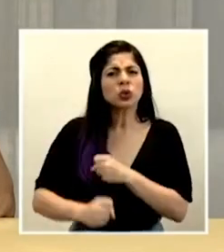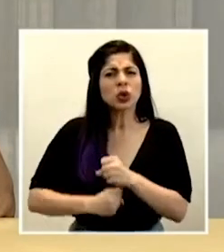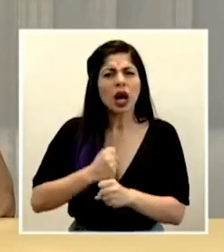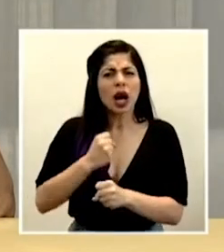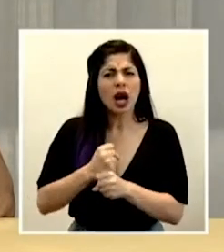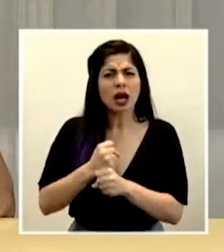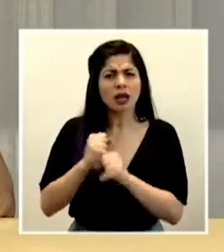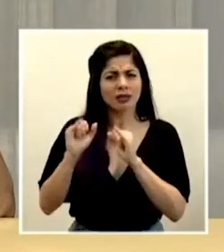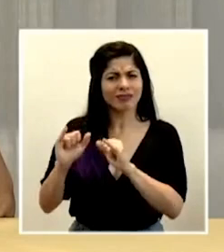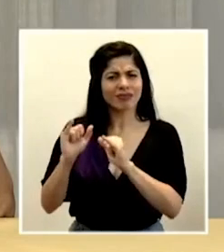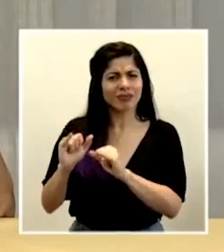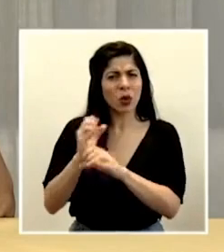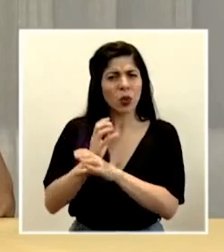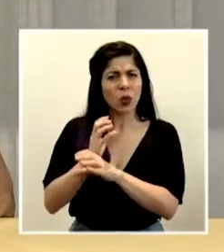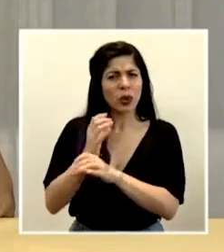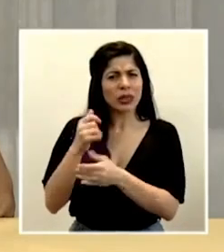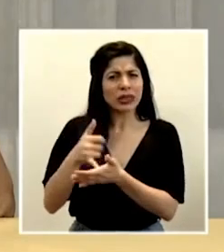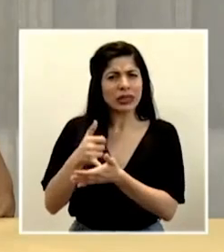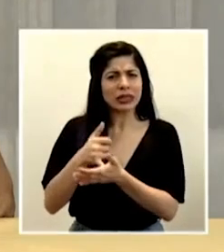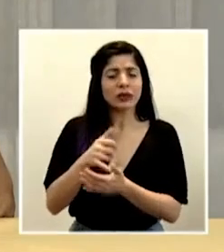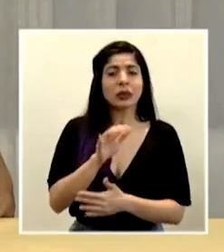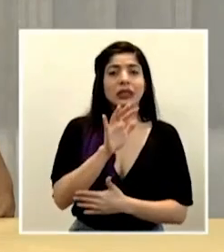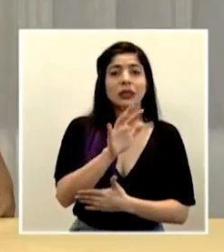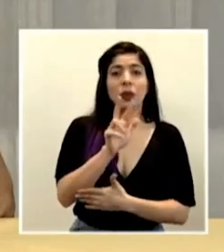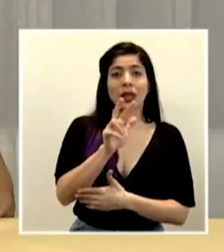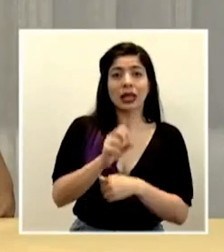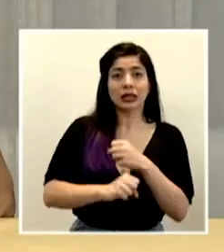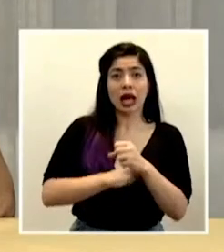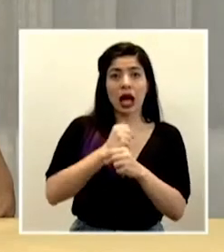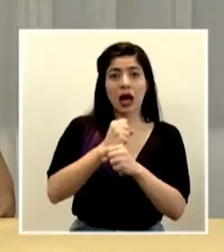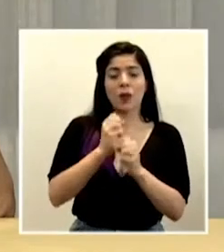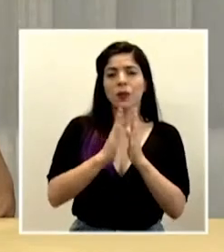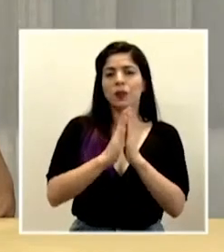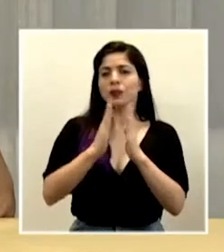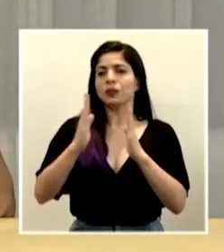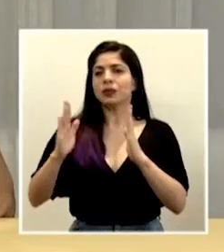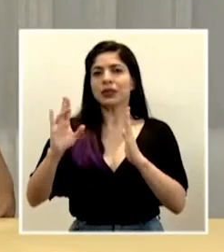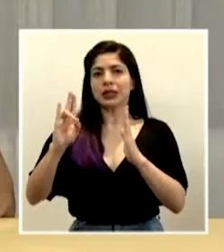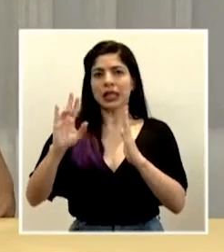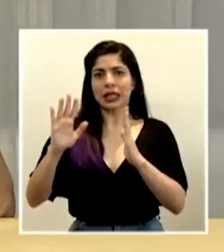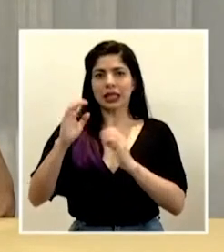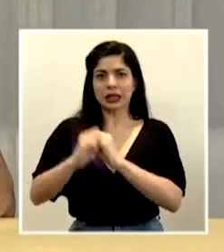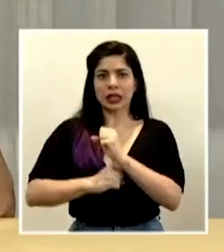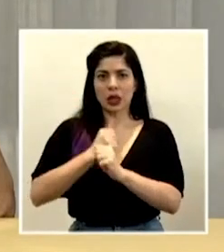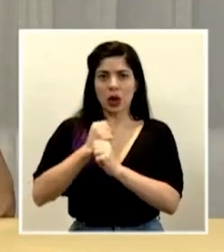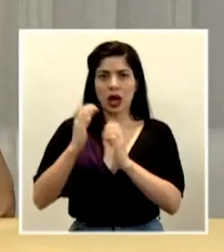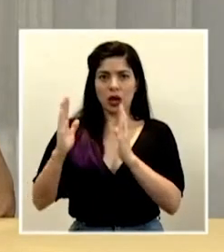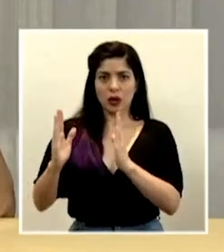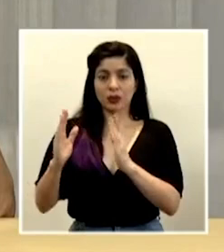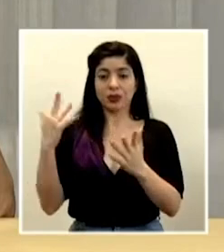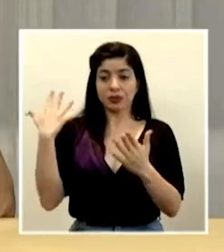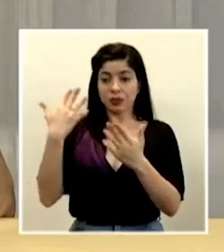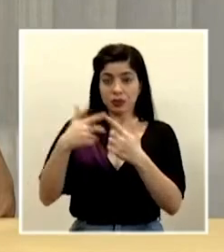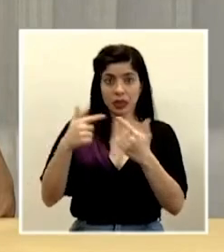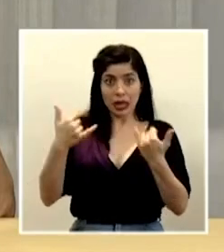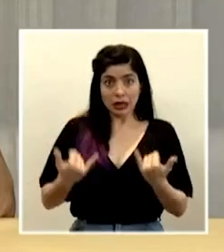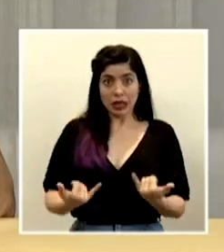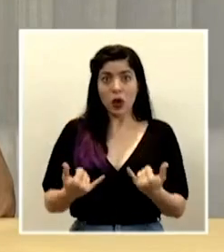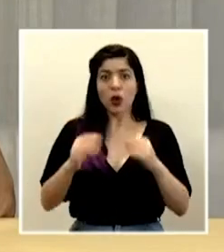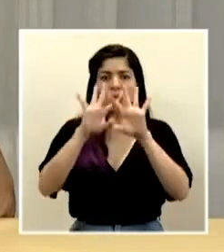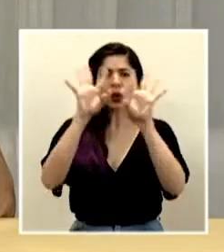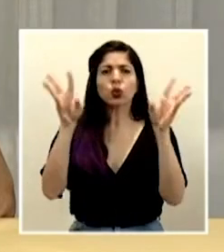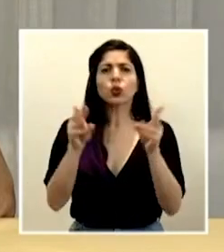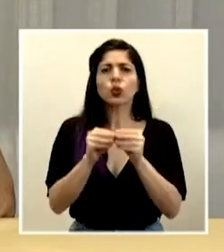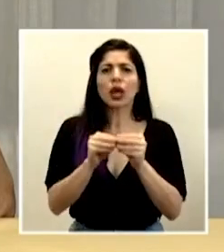personas que están en cuidados intensivos va desde los 53 años hasta los 75 años. Al día de hoy se han procesado un total